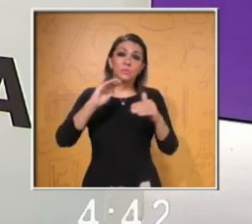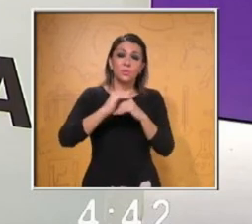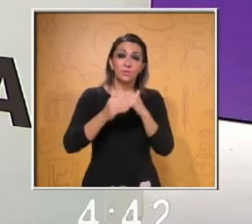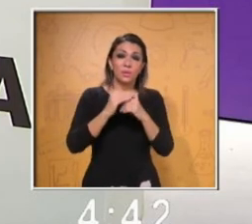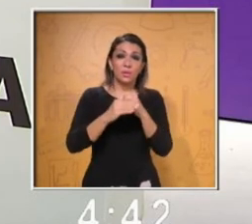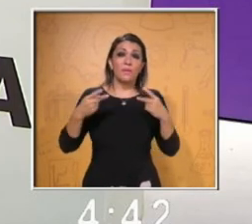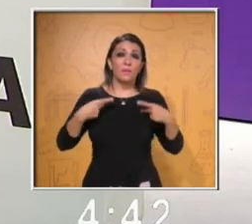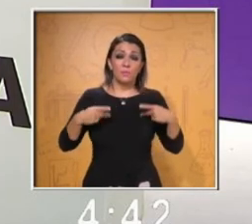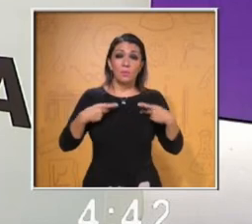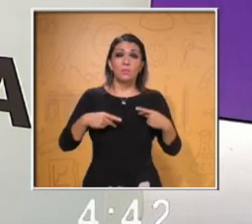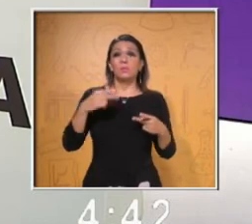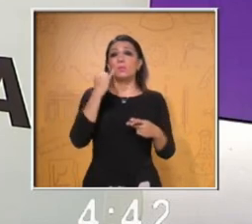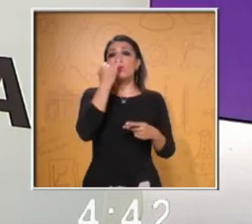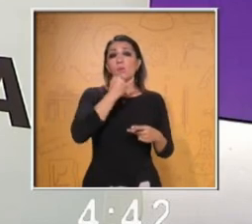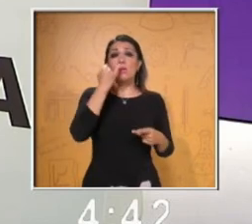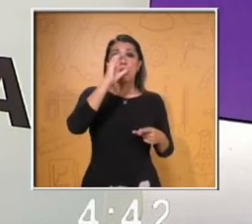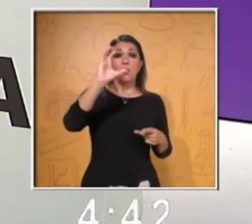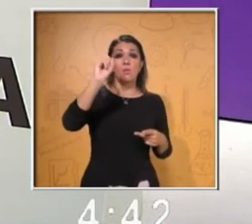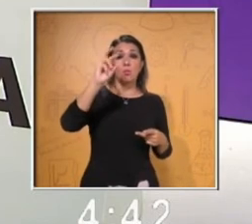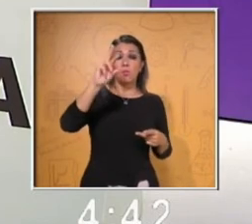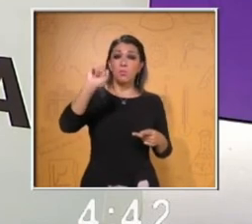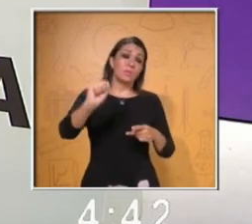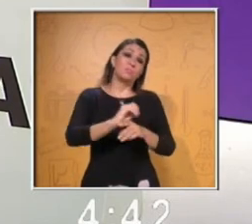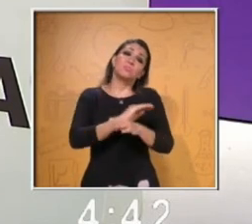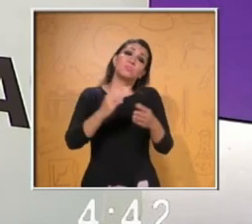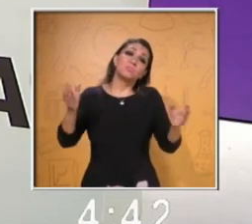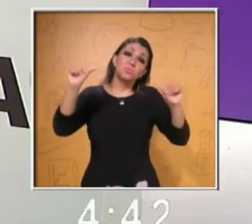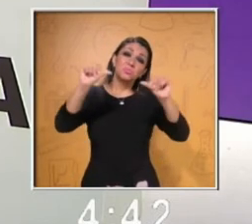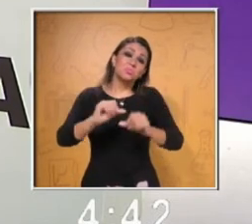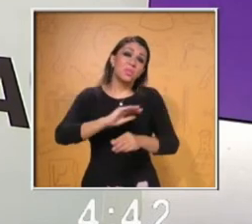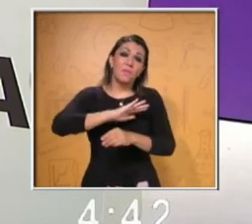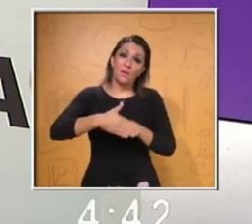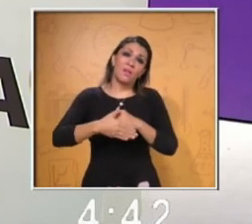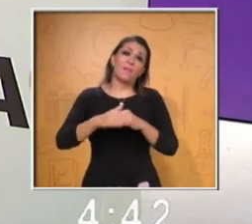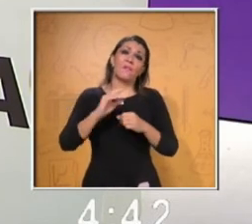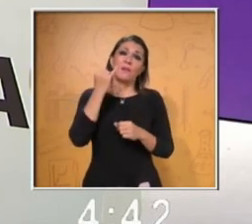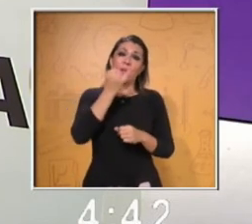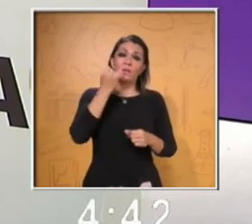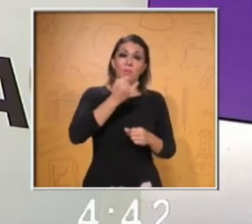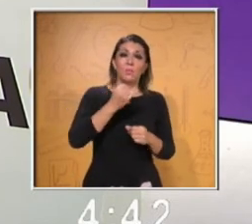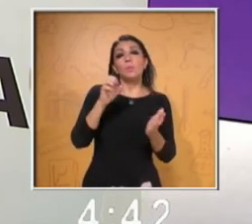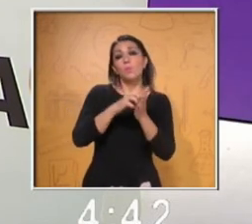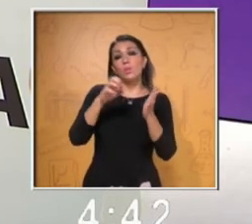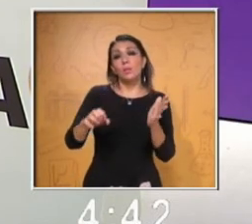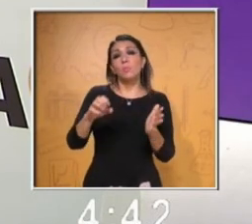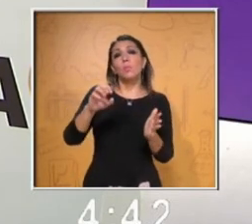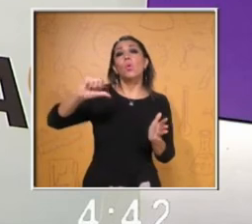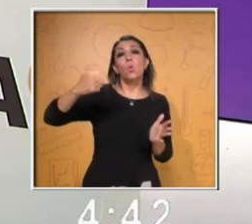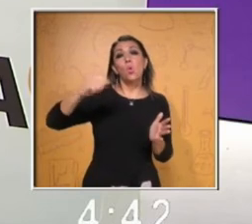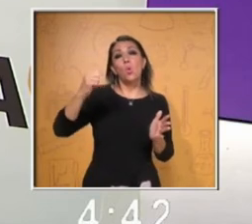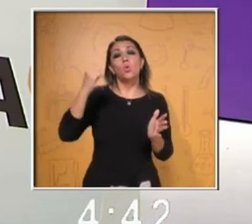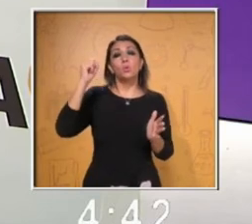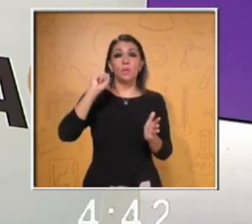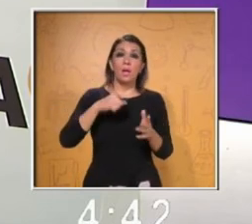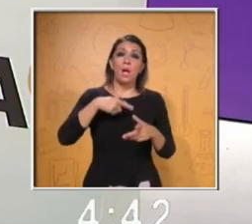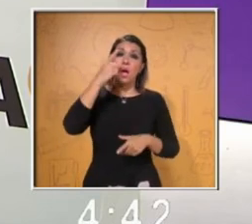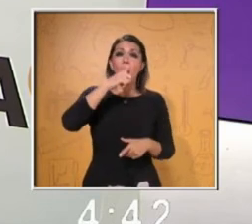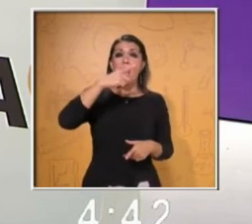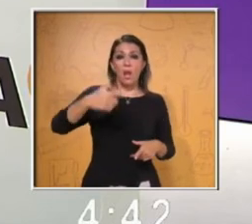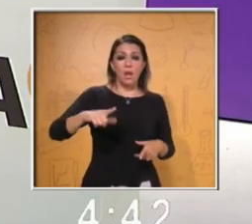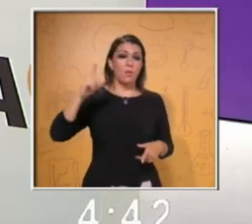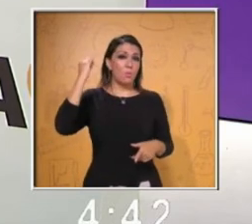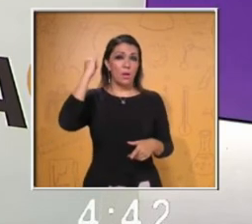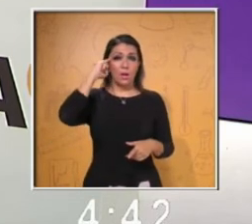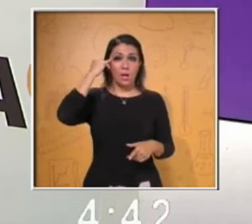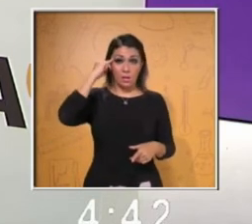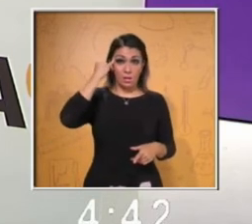adultos mayores. Por otro lado, Opata de Sonora, es otra lengua indígena, dice, es una